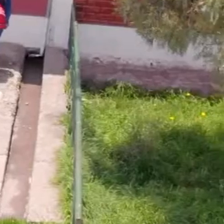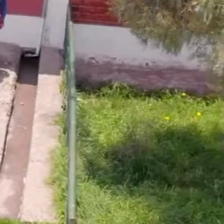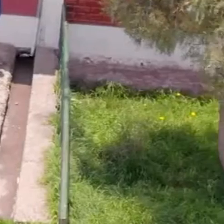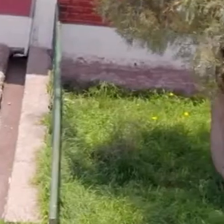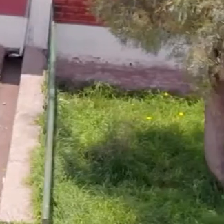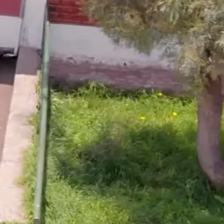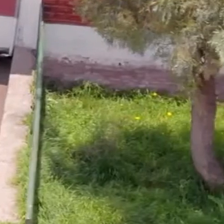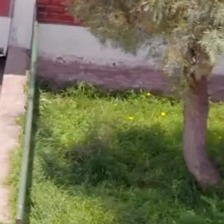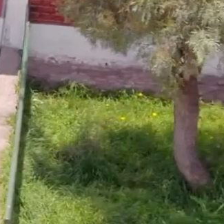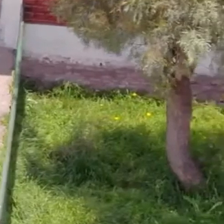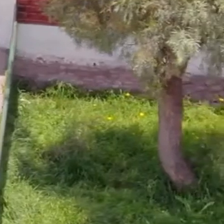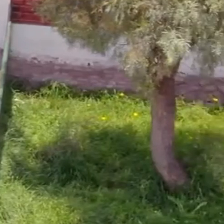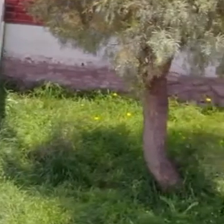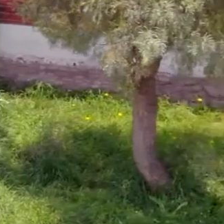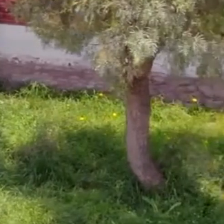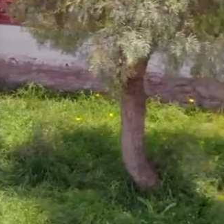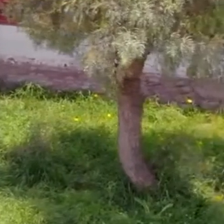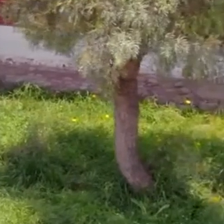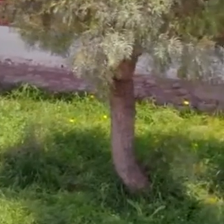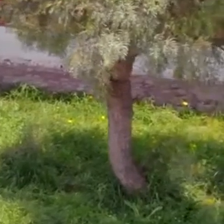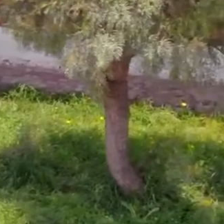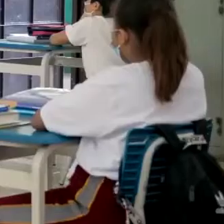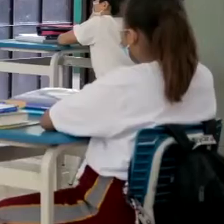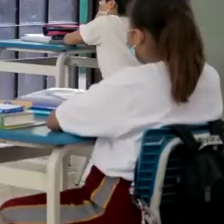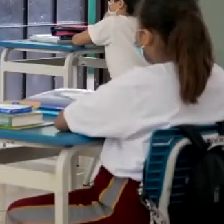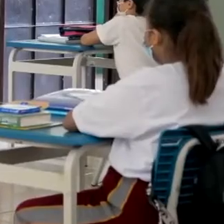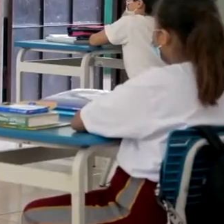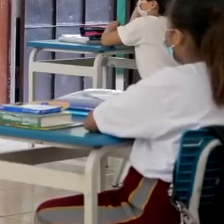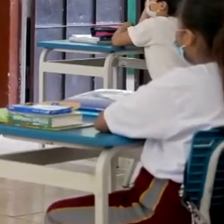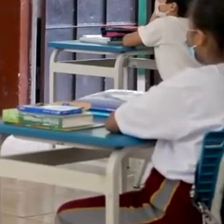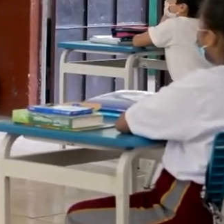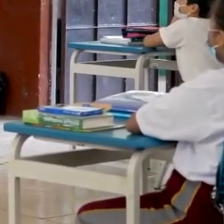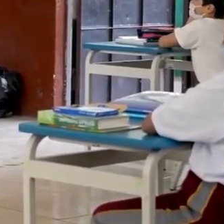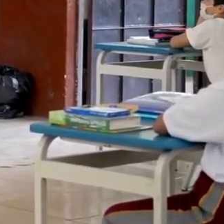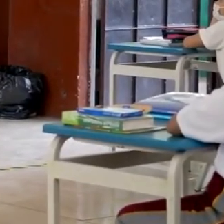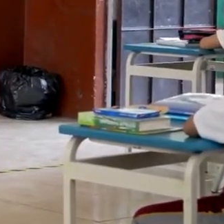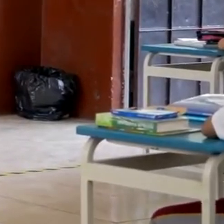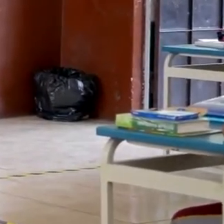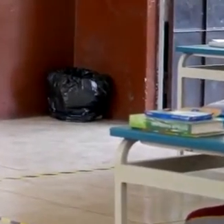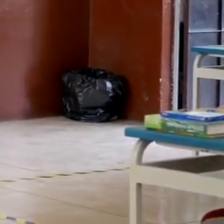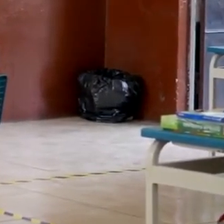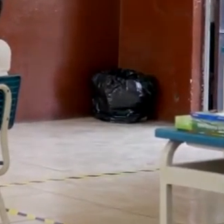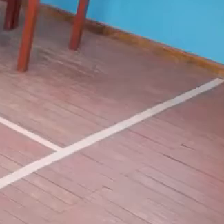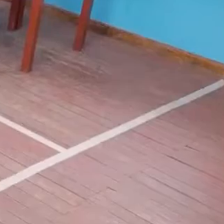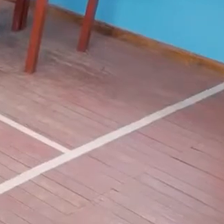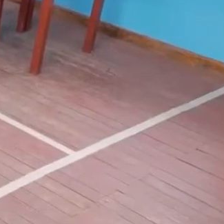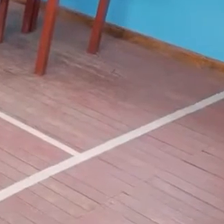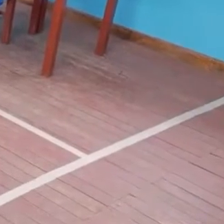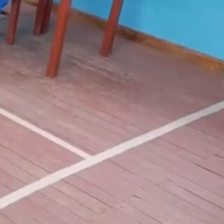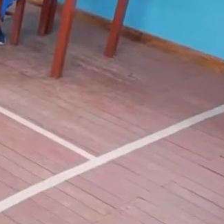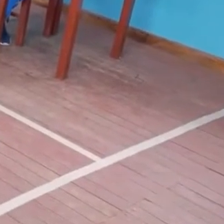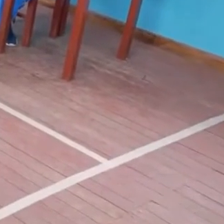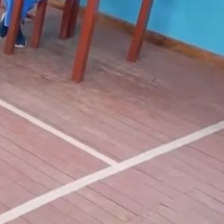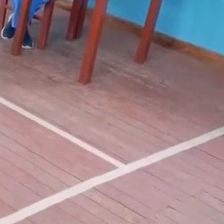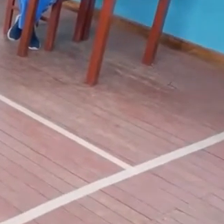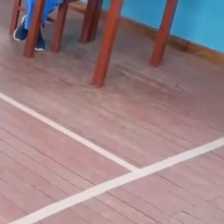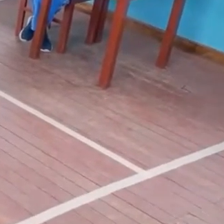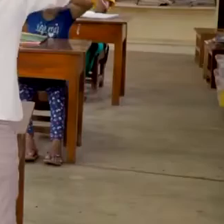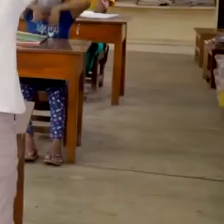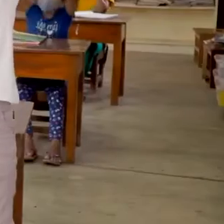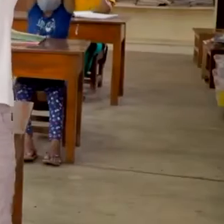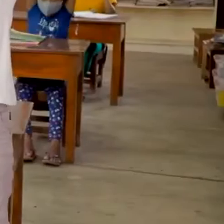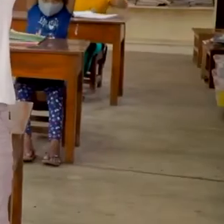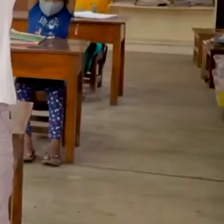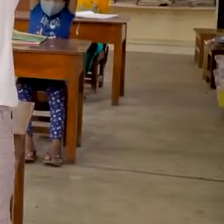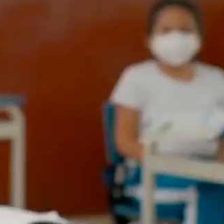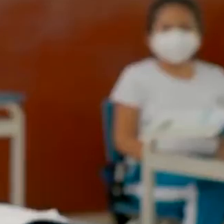Además, con tu dosis completa de vacunación, te cuidas y cuidas a todos y todas. ¡Todos volvemos seguros al